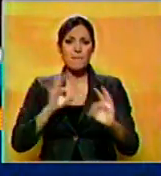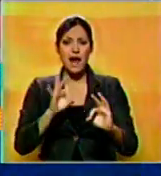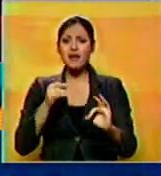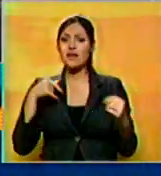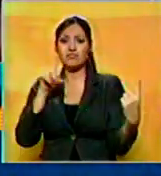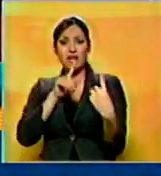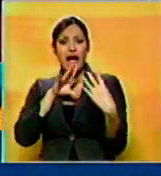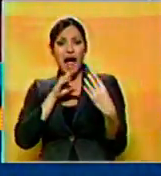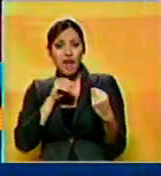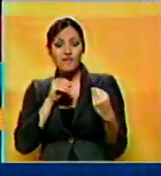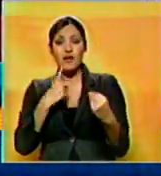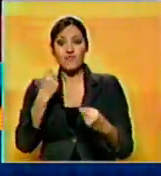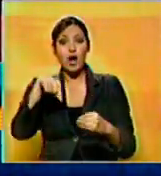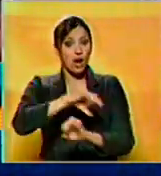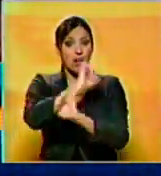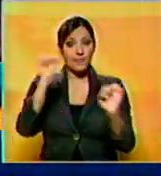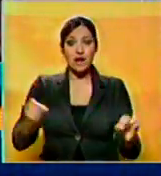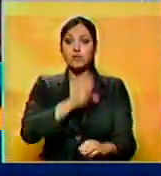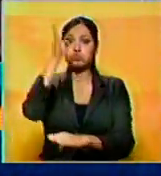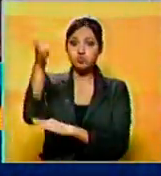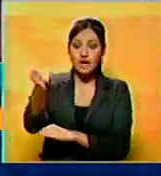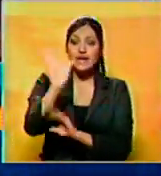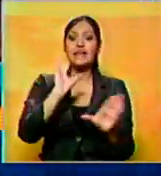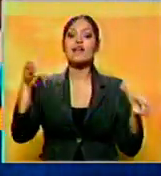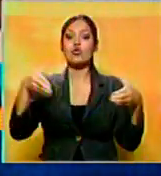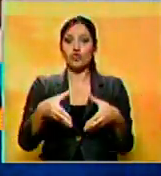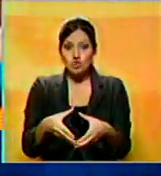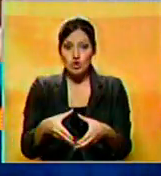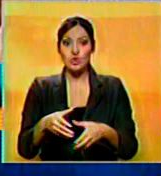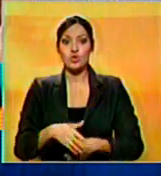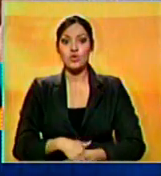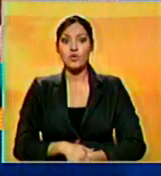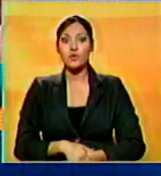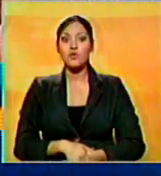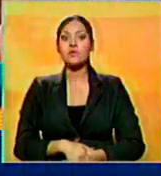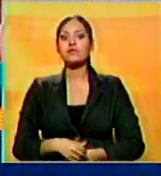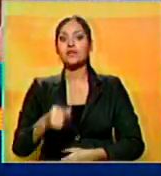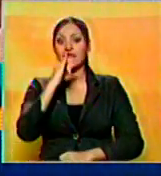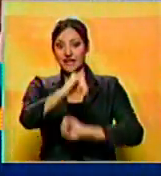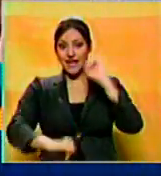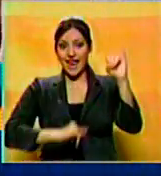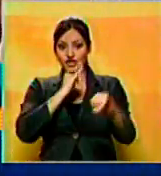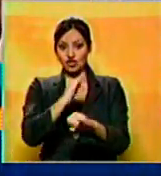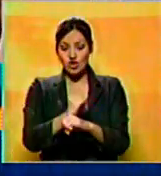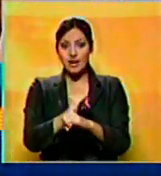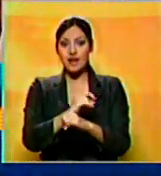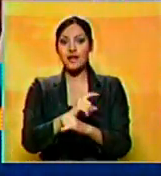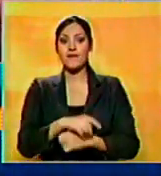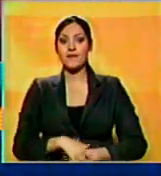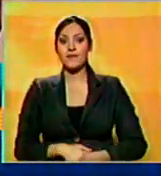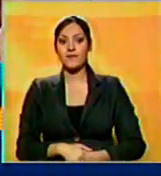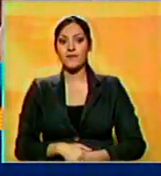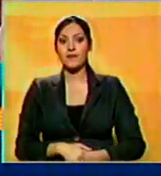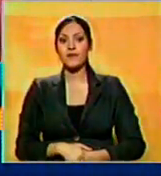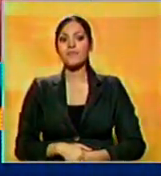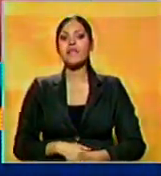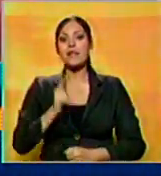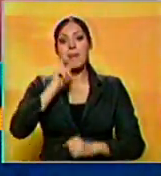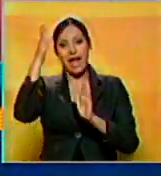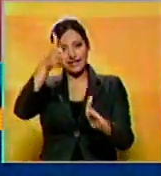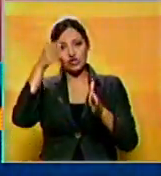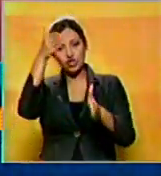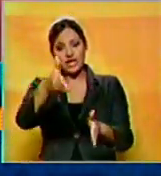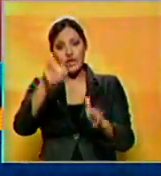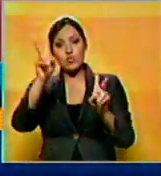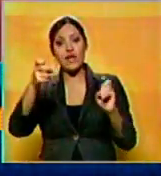negociar al no acudir esta mañana a una reunión conmutada por el mediador internacional Ladar Brahimi. En una asesoría del